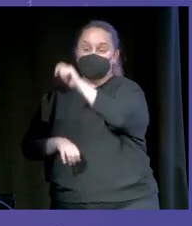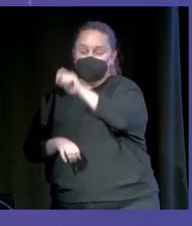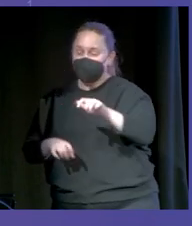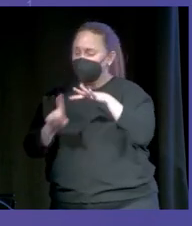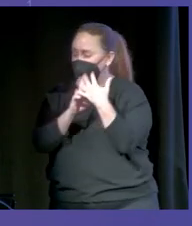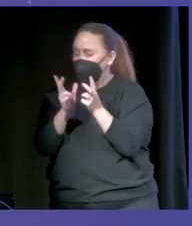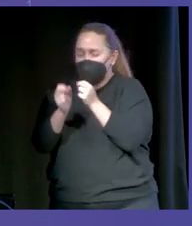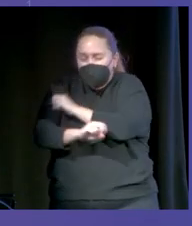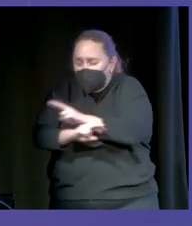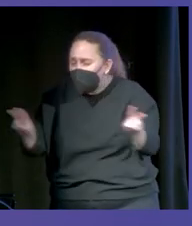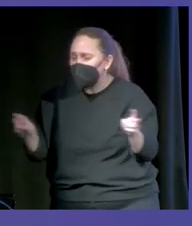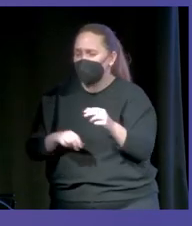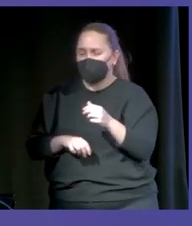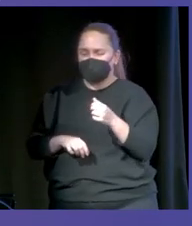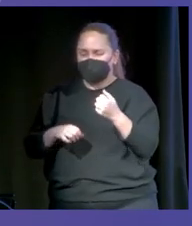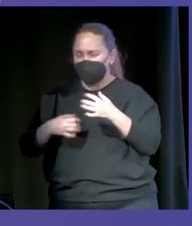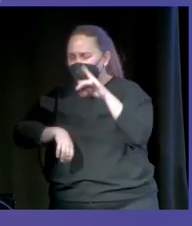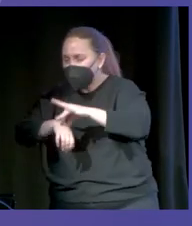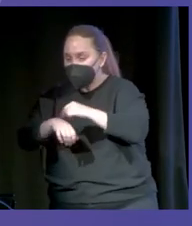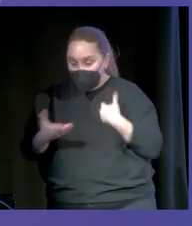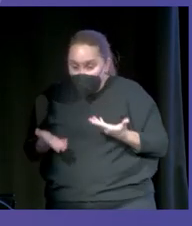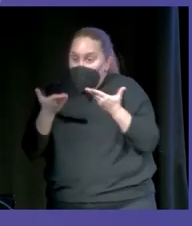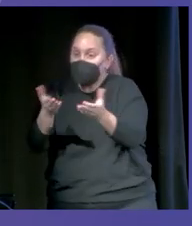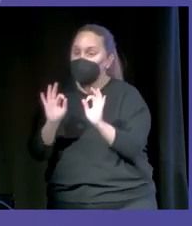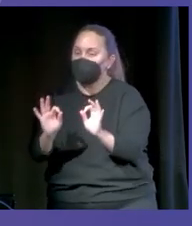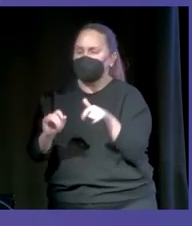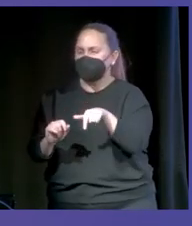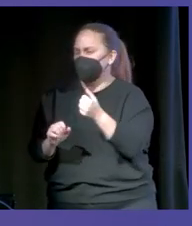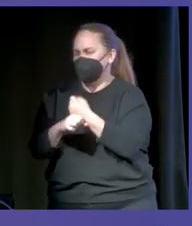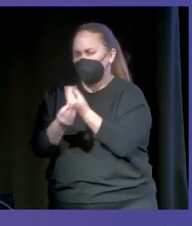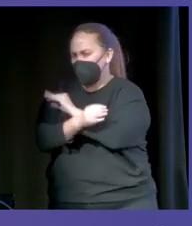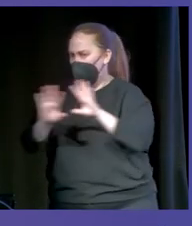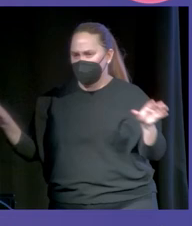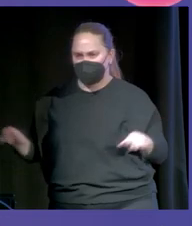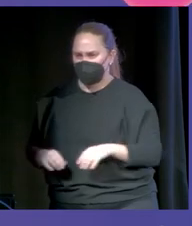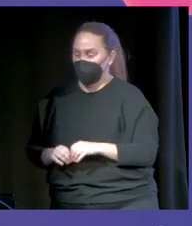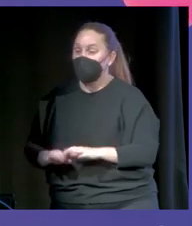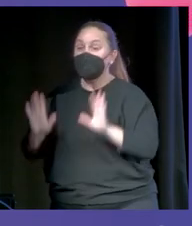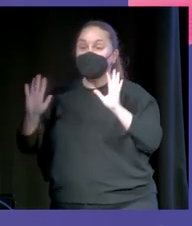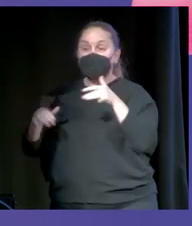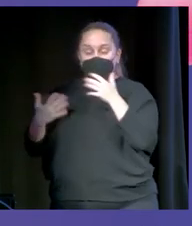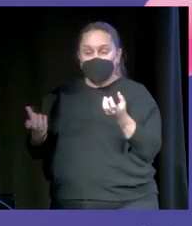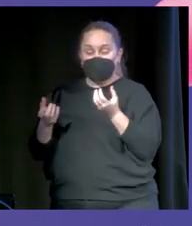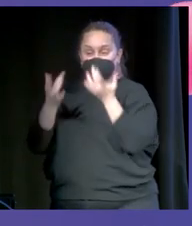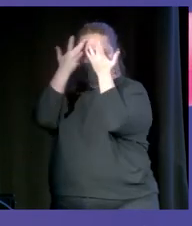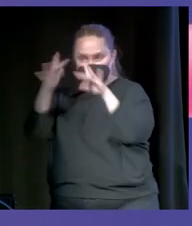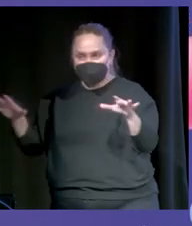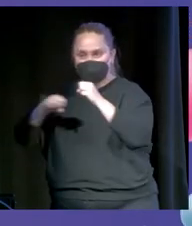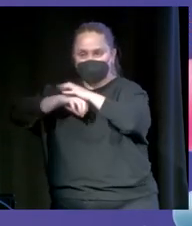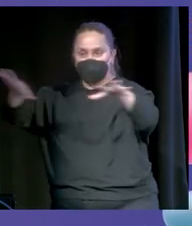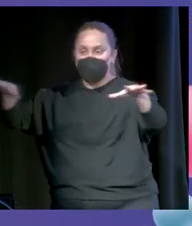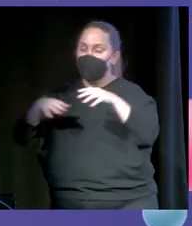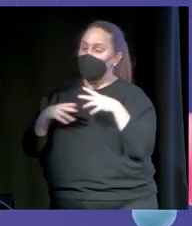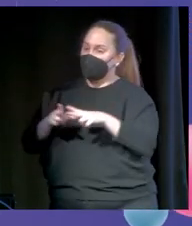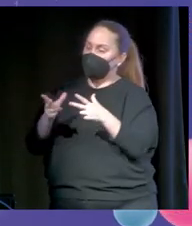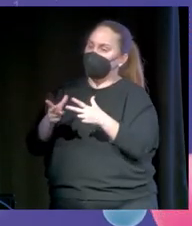peor momento de sus vidas, que es cuando pierde la salud, yo les ayudo. Para mí es el mejor trabajo del mundo. Pero ahora la divulgación en redes me ha hecho ver también que